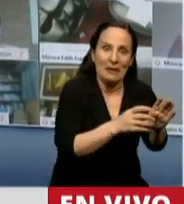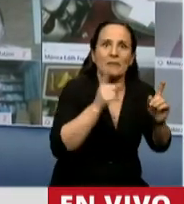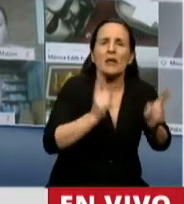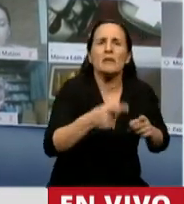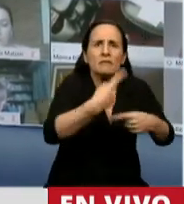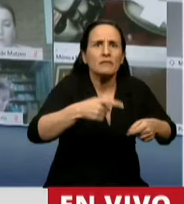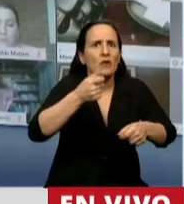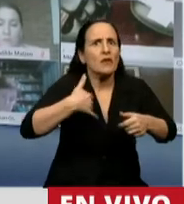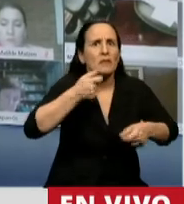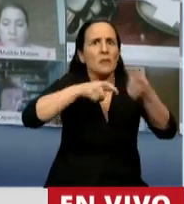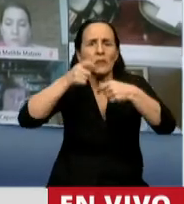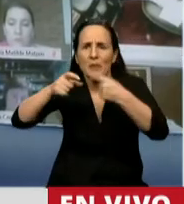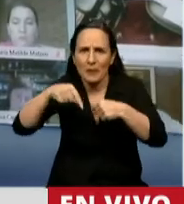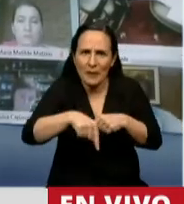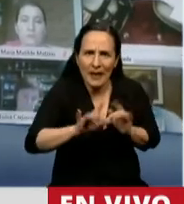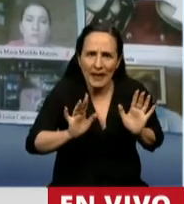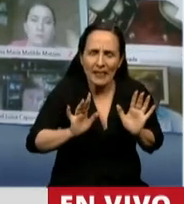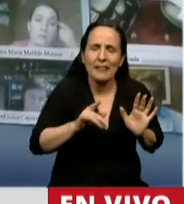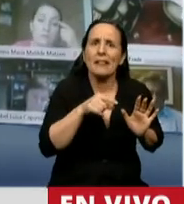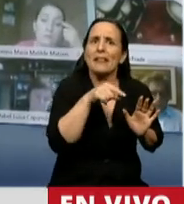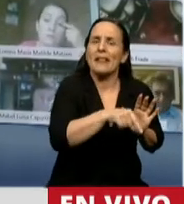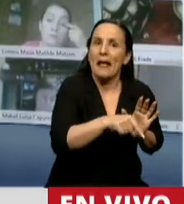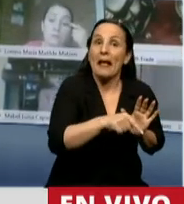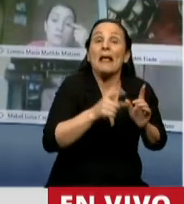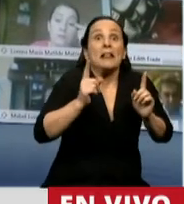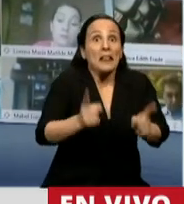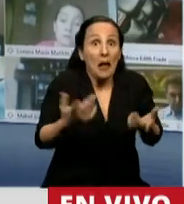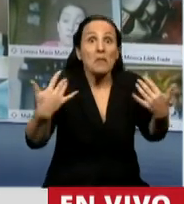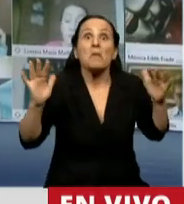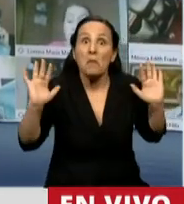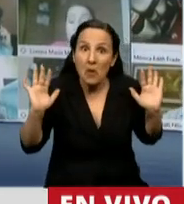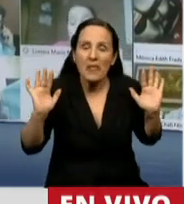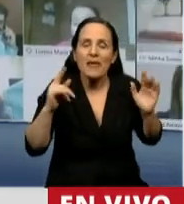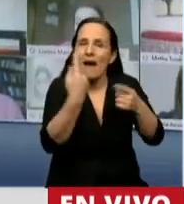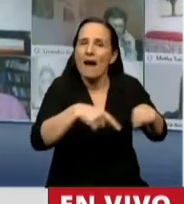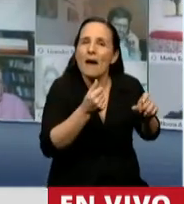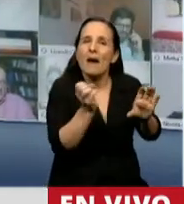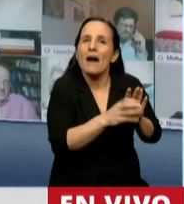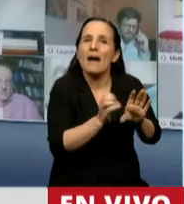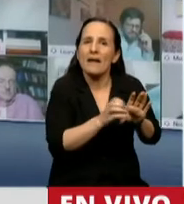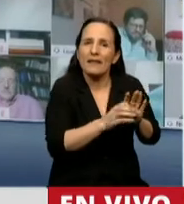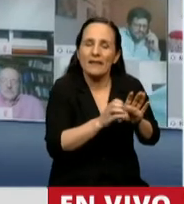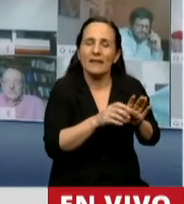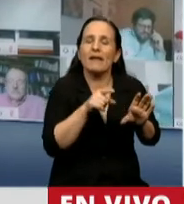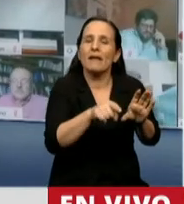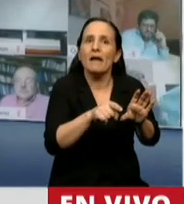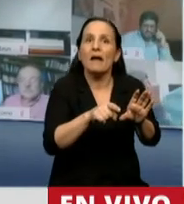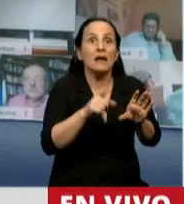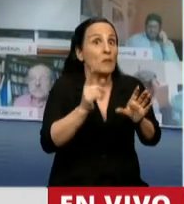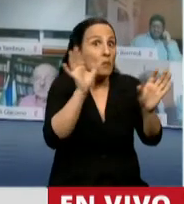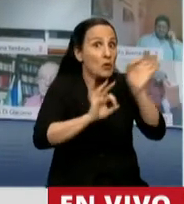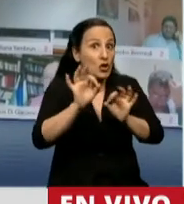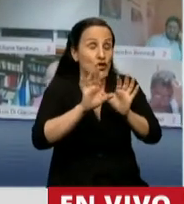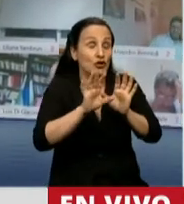de activos. Y por último, se podía tener en cuenta también aquellos recursos del SIGDA. Este